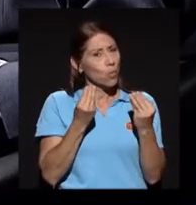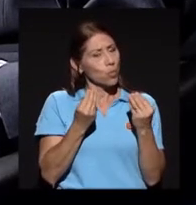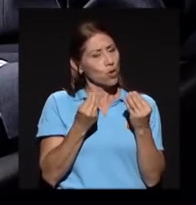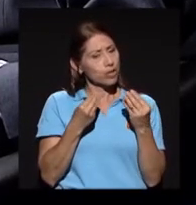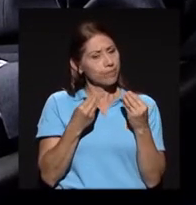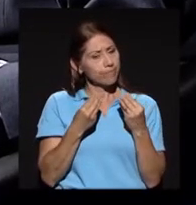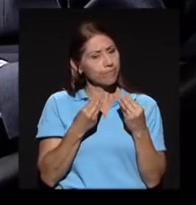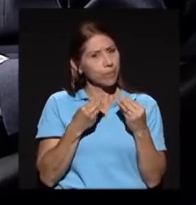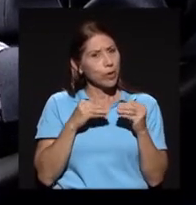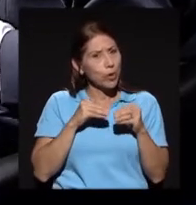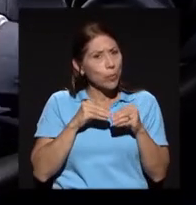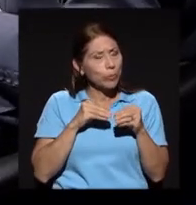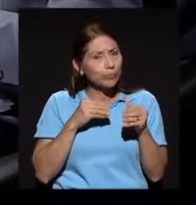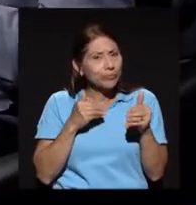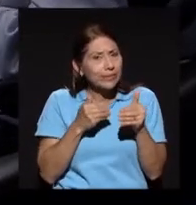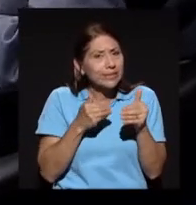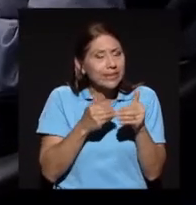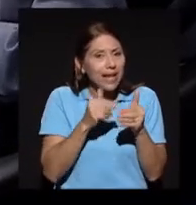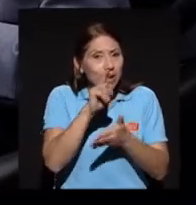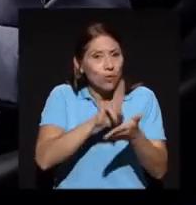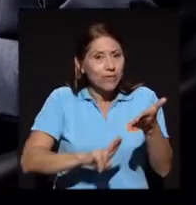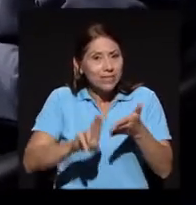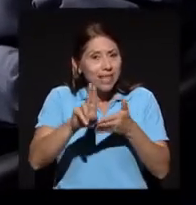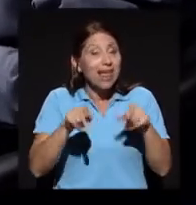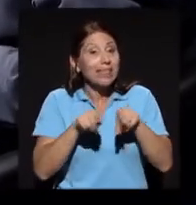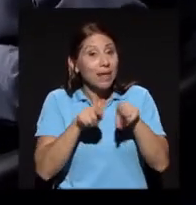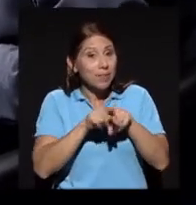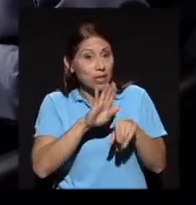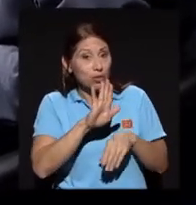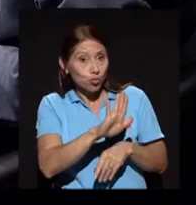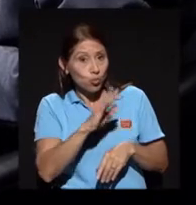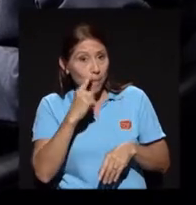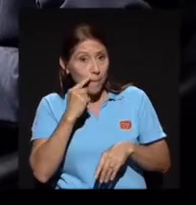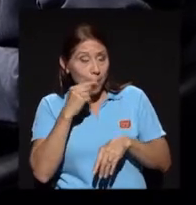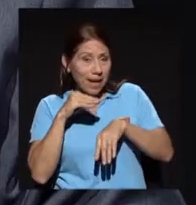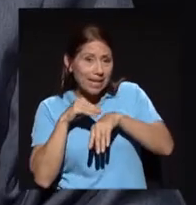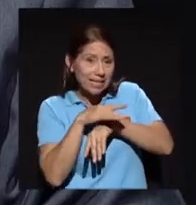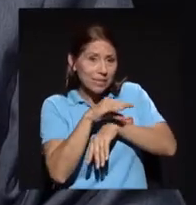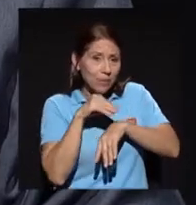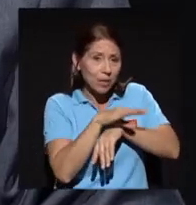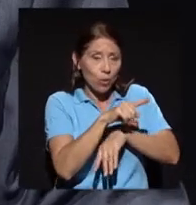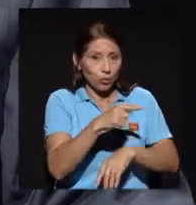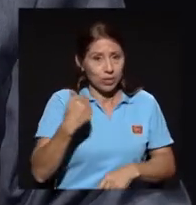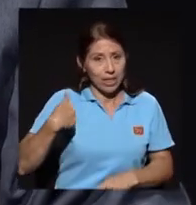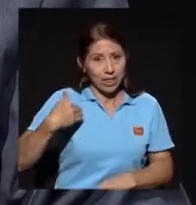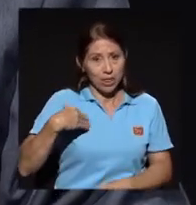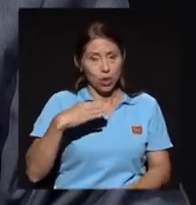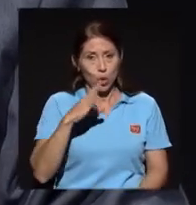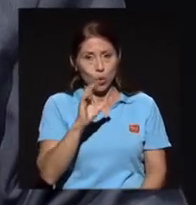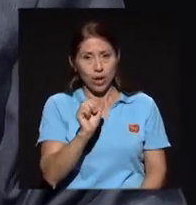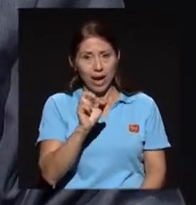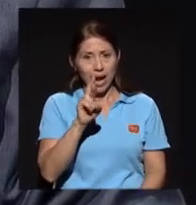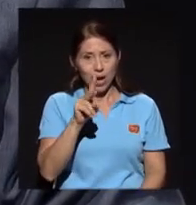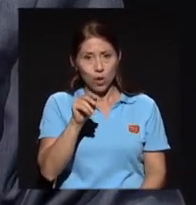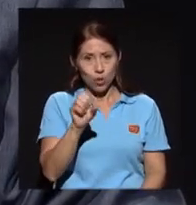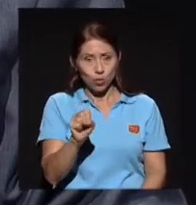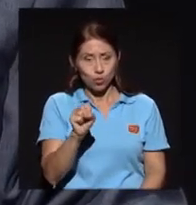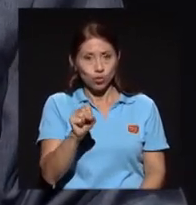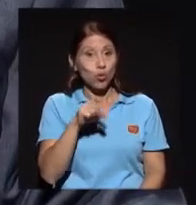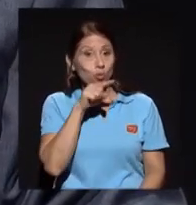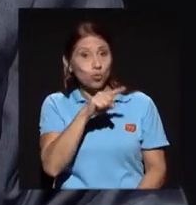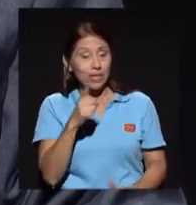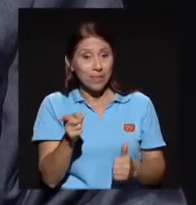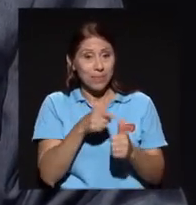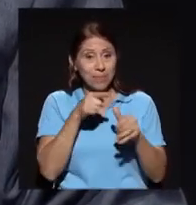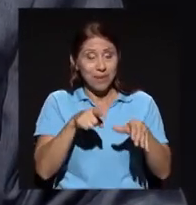inspiró usted en muchas cosas, don Carlos, y cuando usted asumió por primera